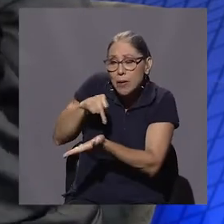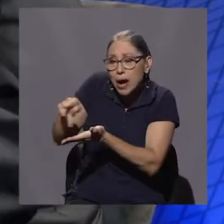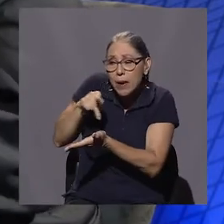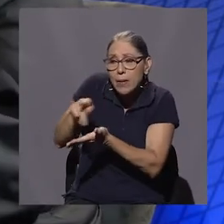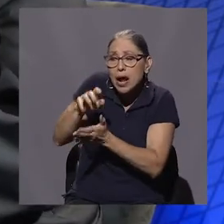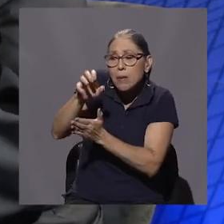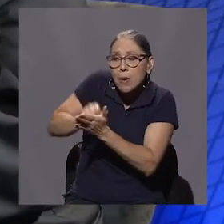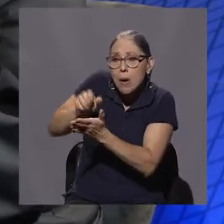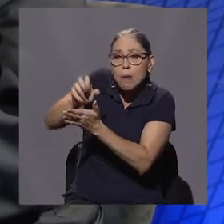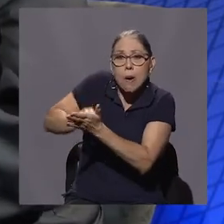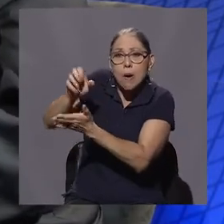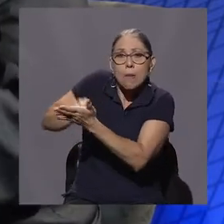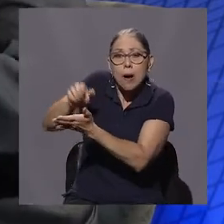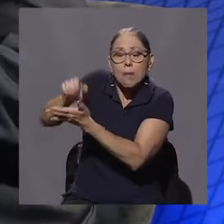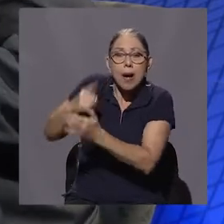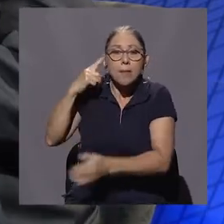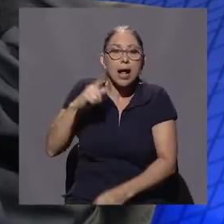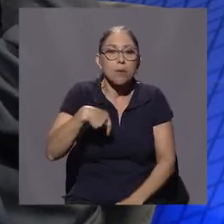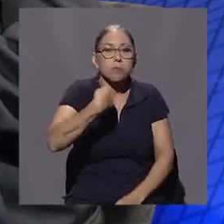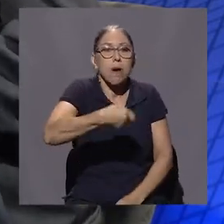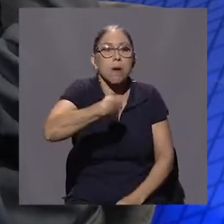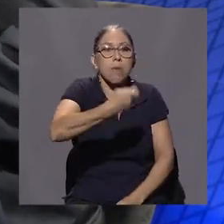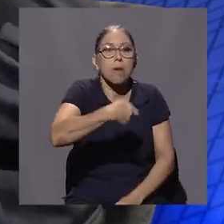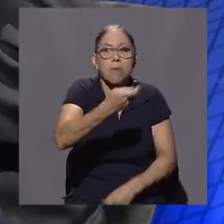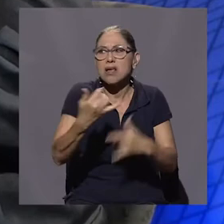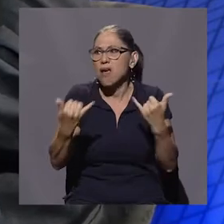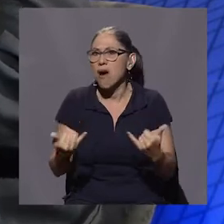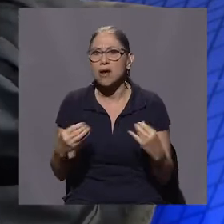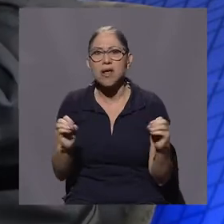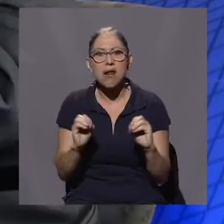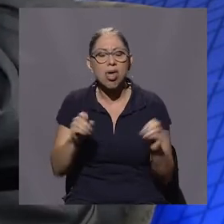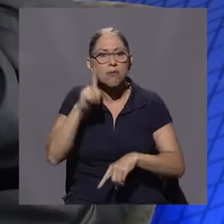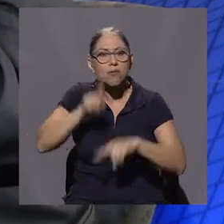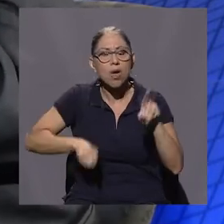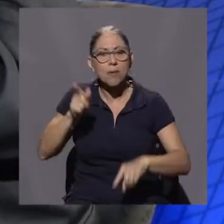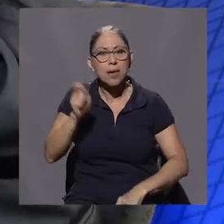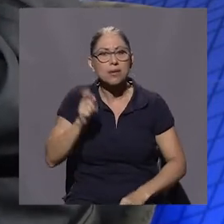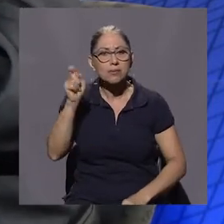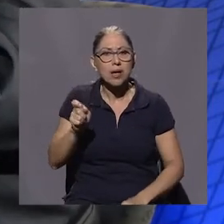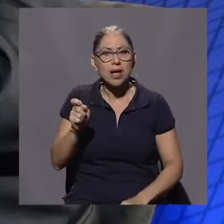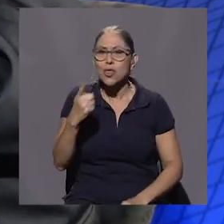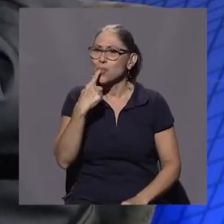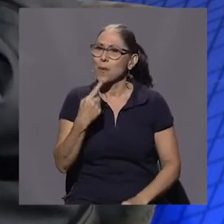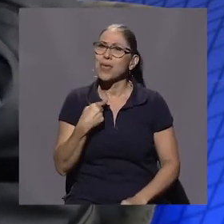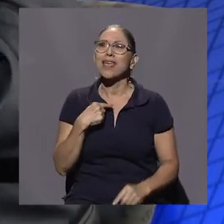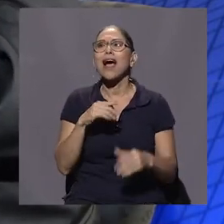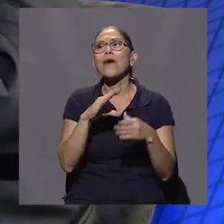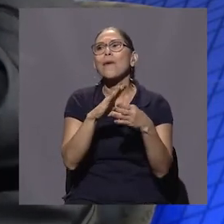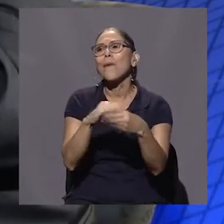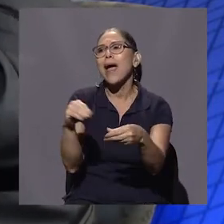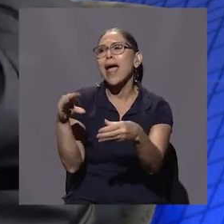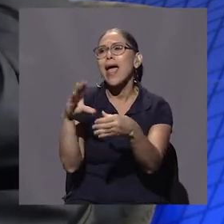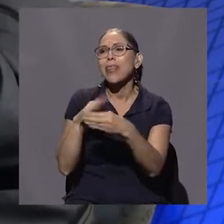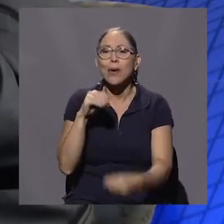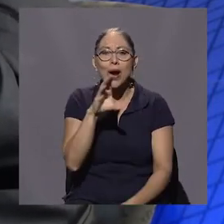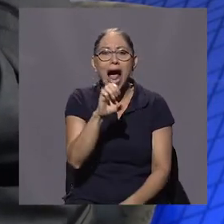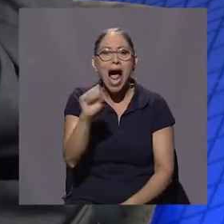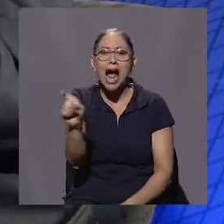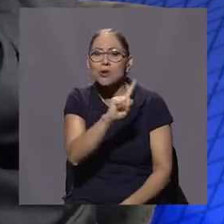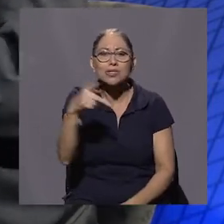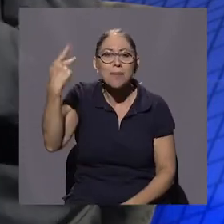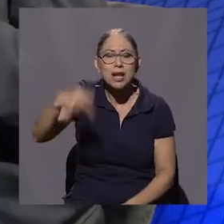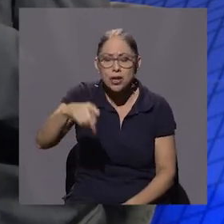religiosamente todos los meses. Entonces, a mí que nada más vengan con el cuento de que la caja no está en peligro, claro que sí.